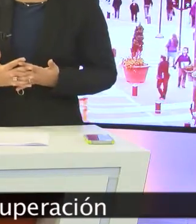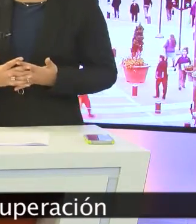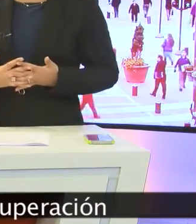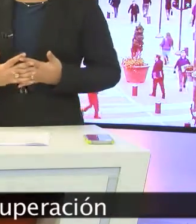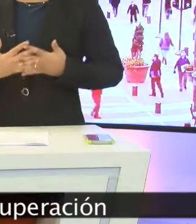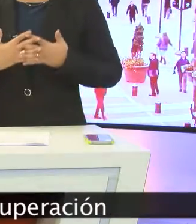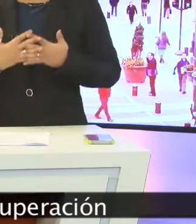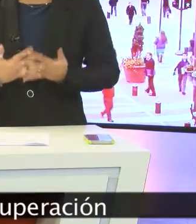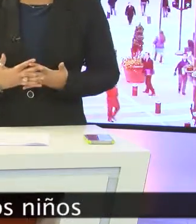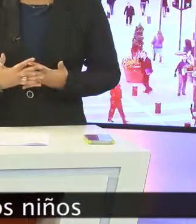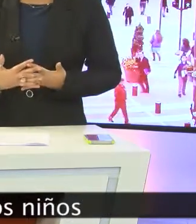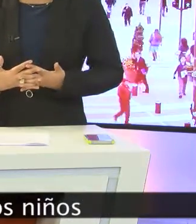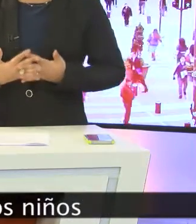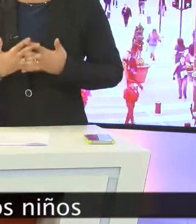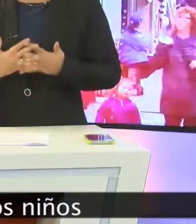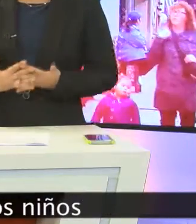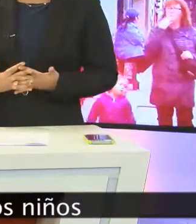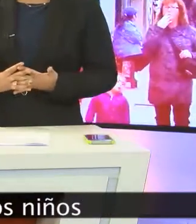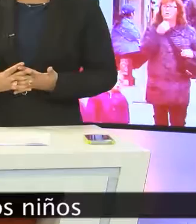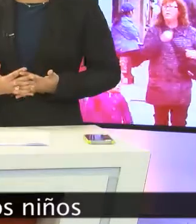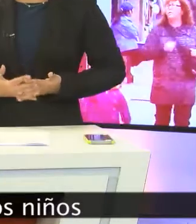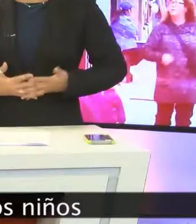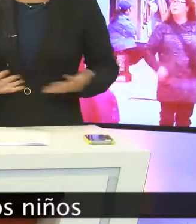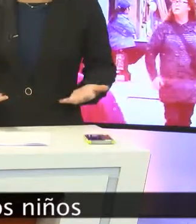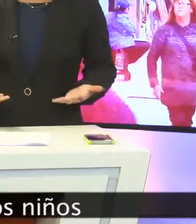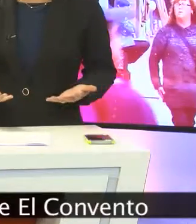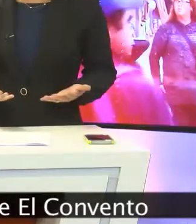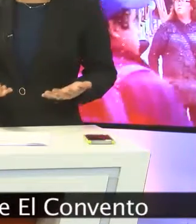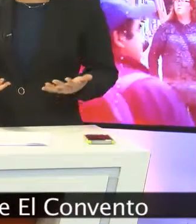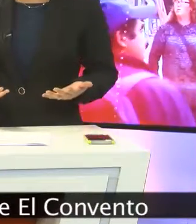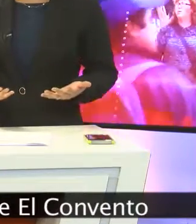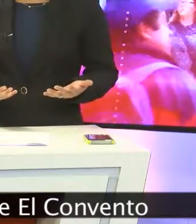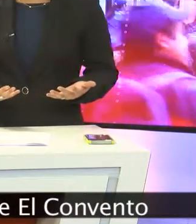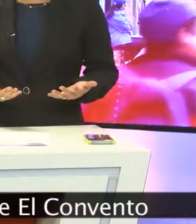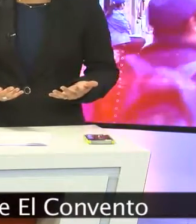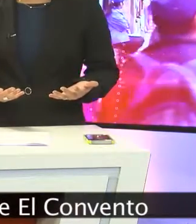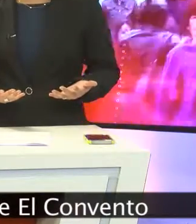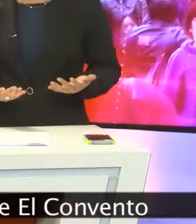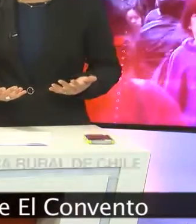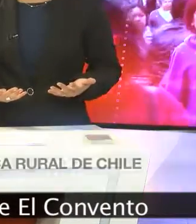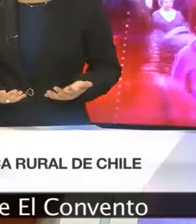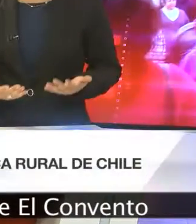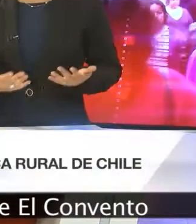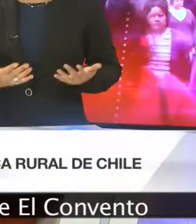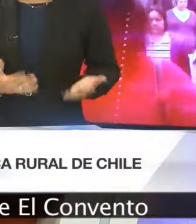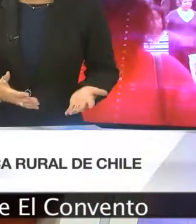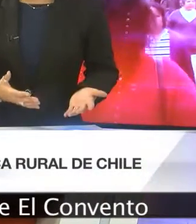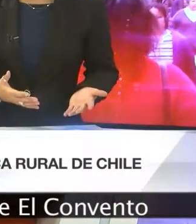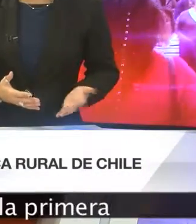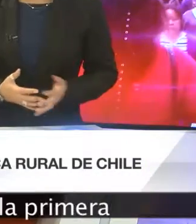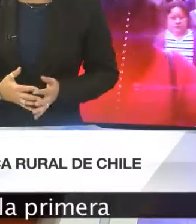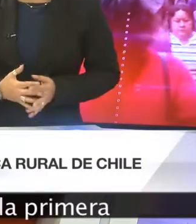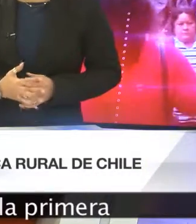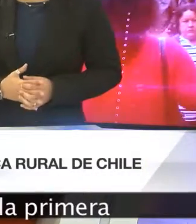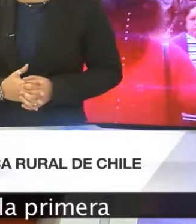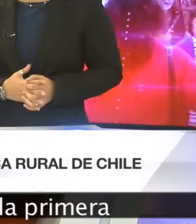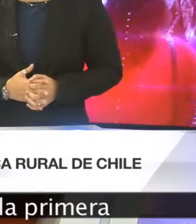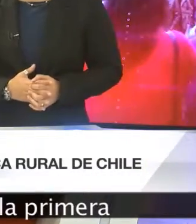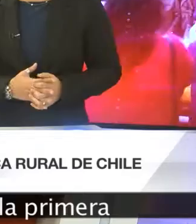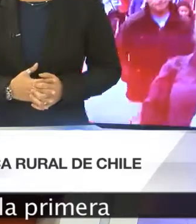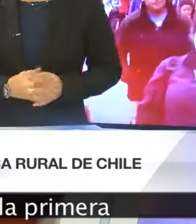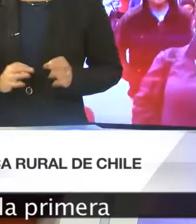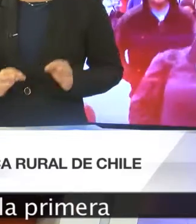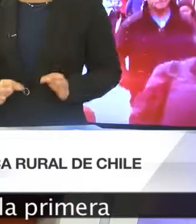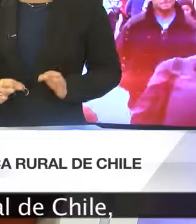una instancia de superación y crecimiento para muchos niños y adolescentes. En la localidad de El Convento, en Santo Domingo,